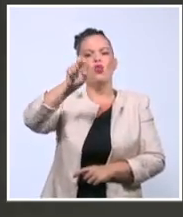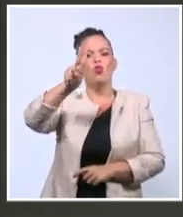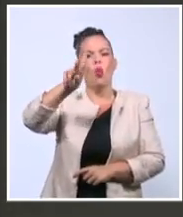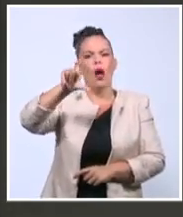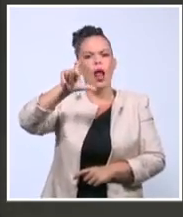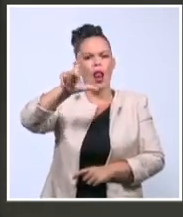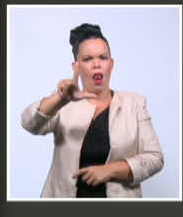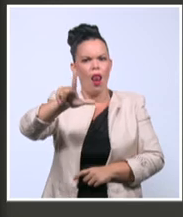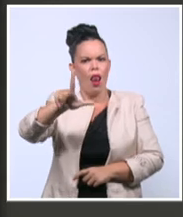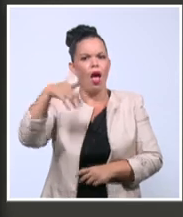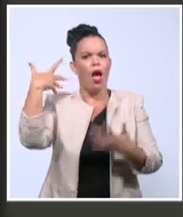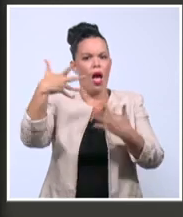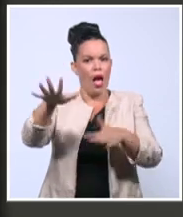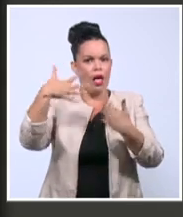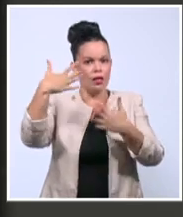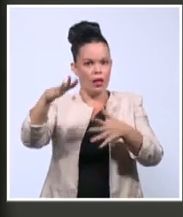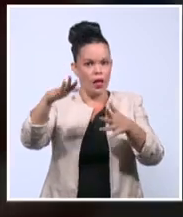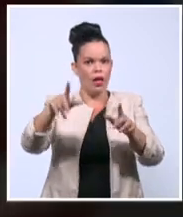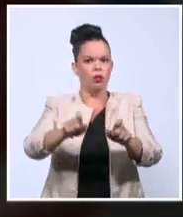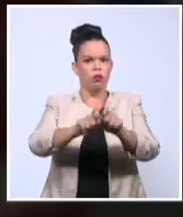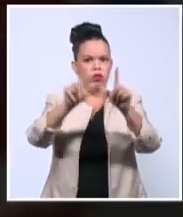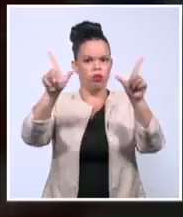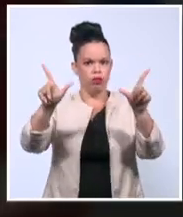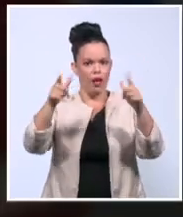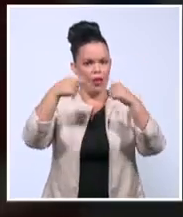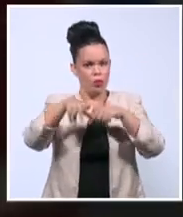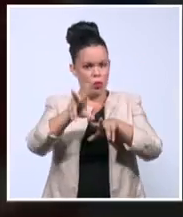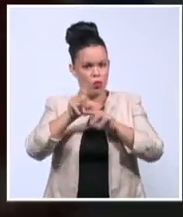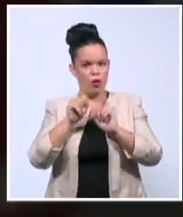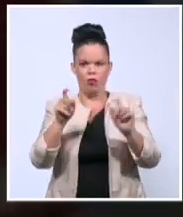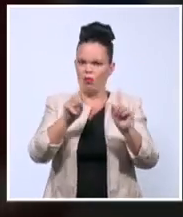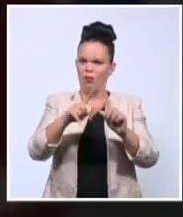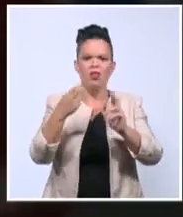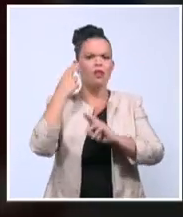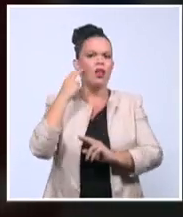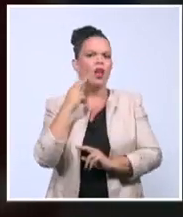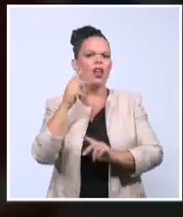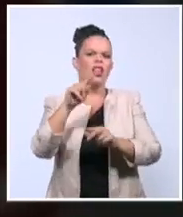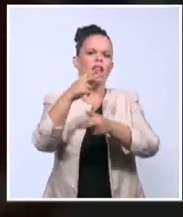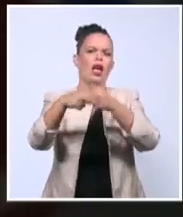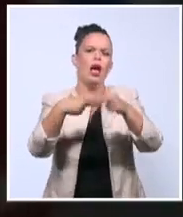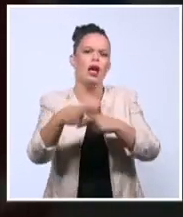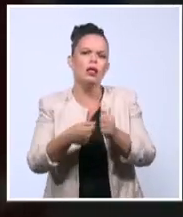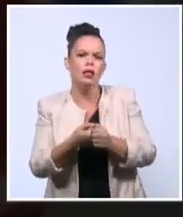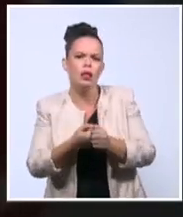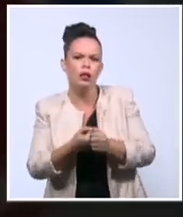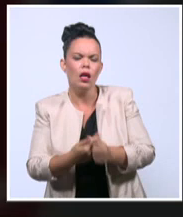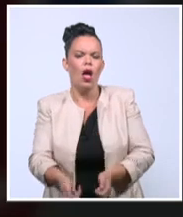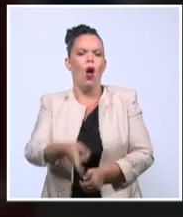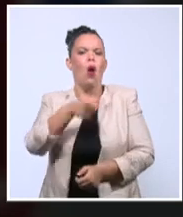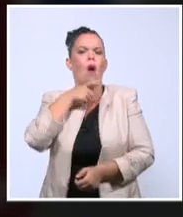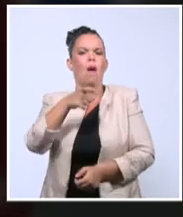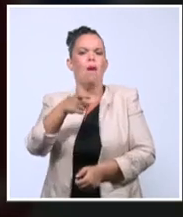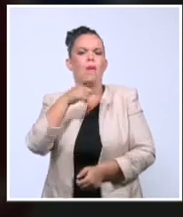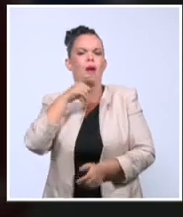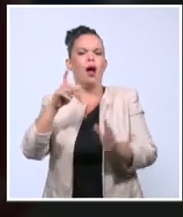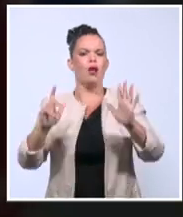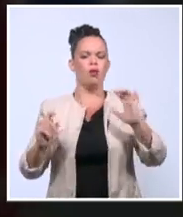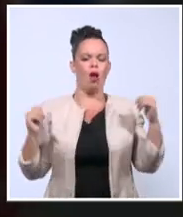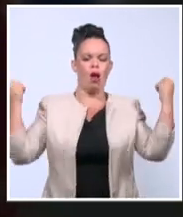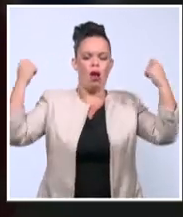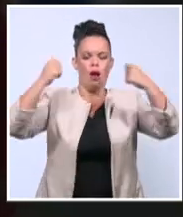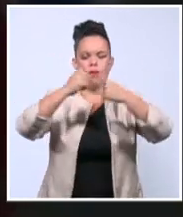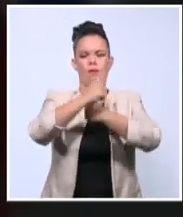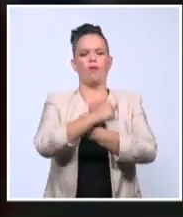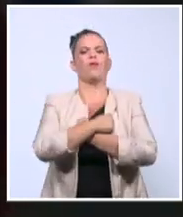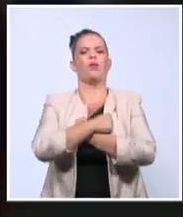es nuevo, publicó fotos, son varias, entra a un baño, se cubre con la bandera, esta es la bandera que